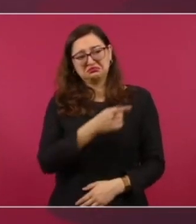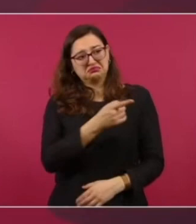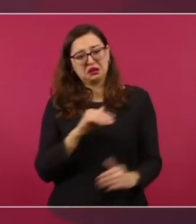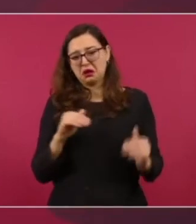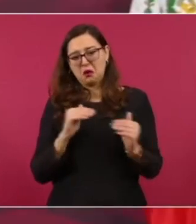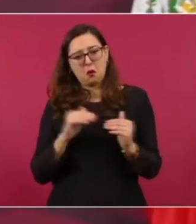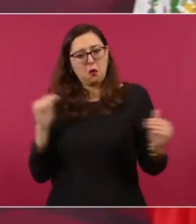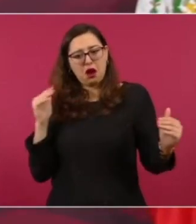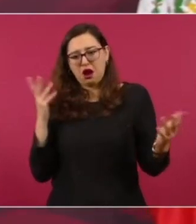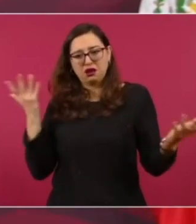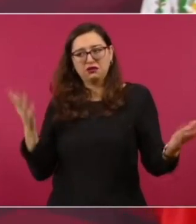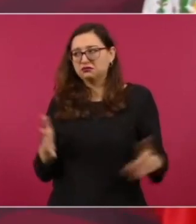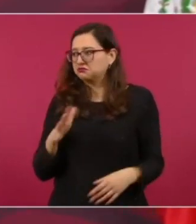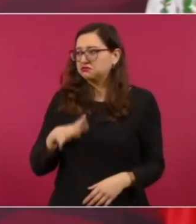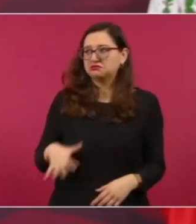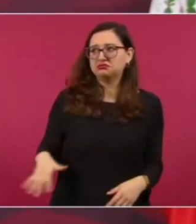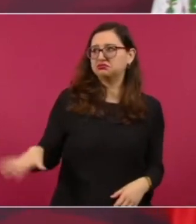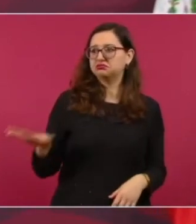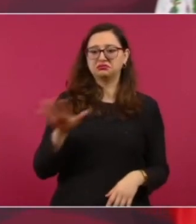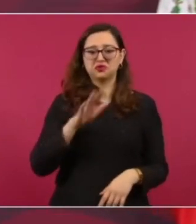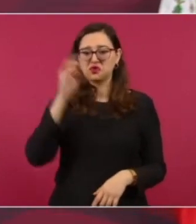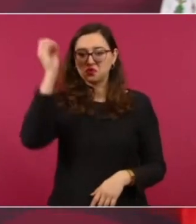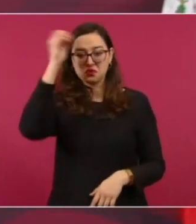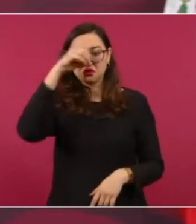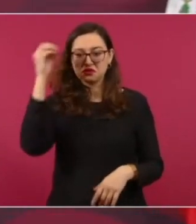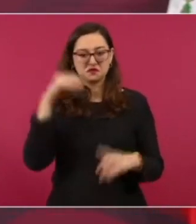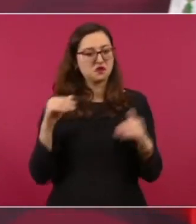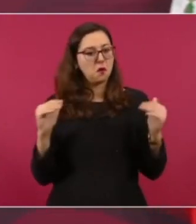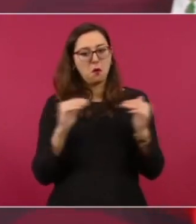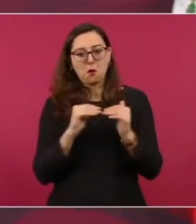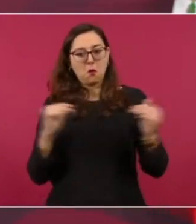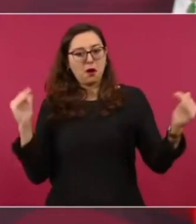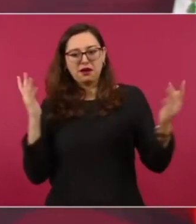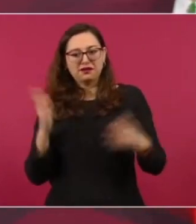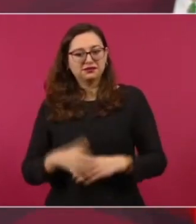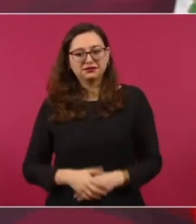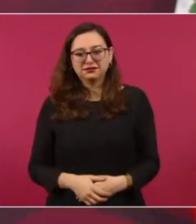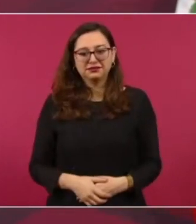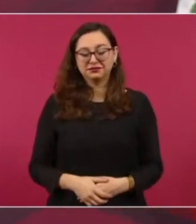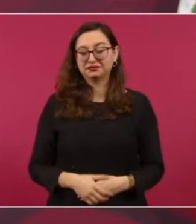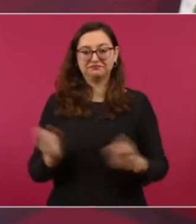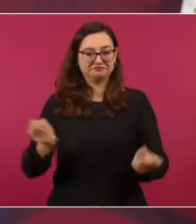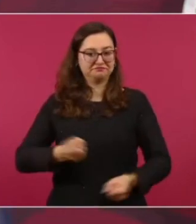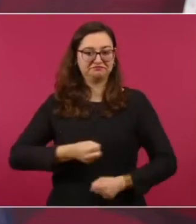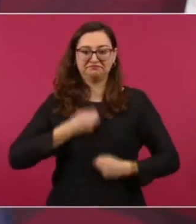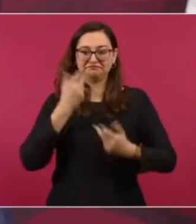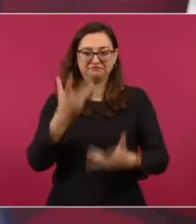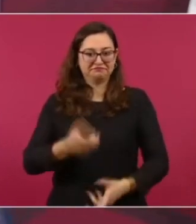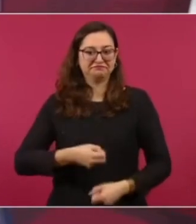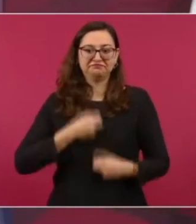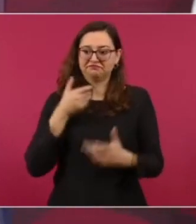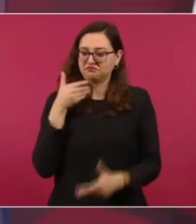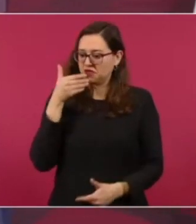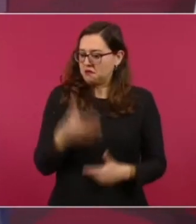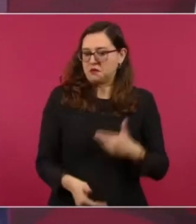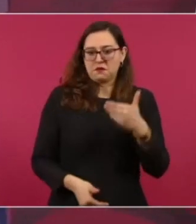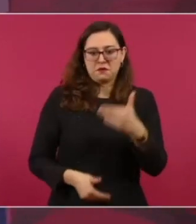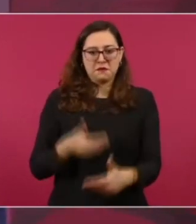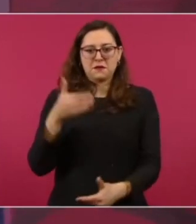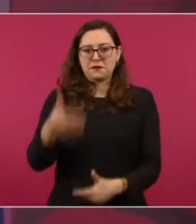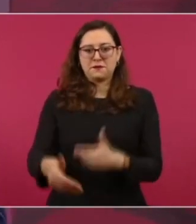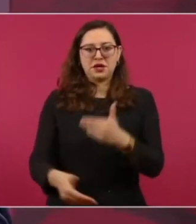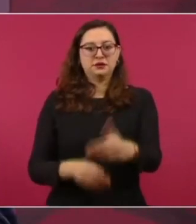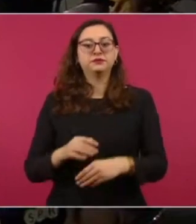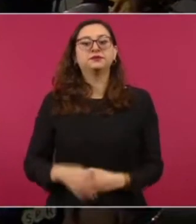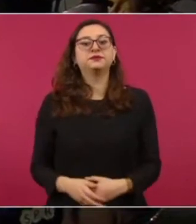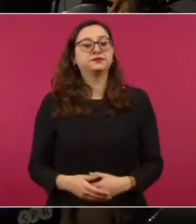ahora no hemos avanzado muchísimo muchísimo, muchísimo bueno pues